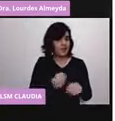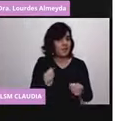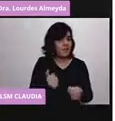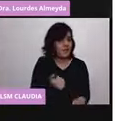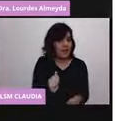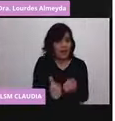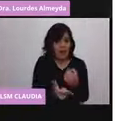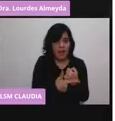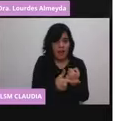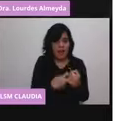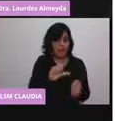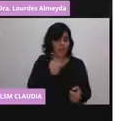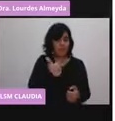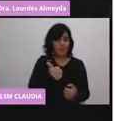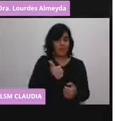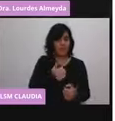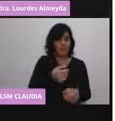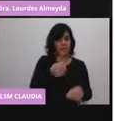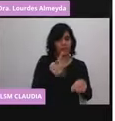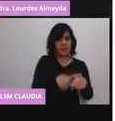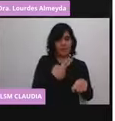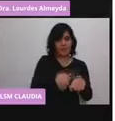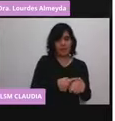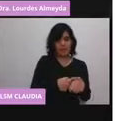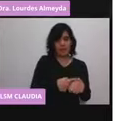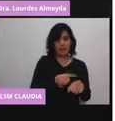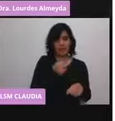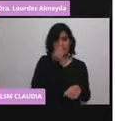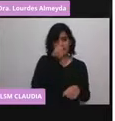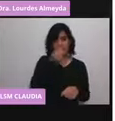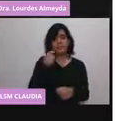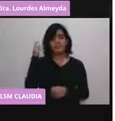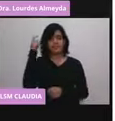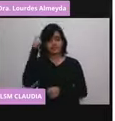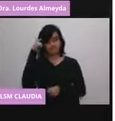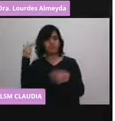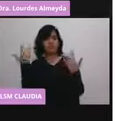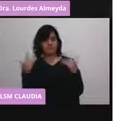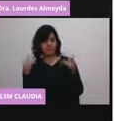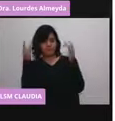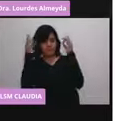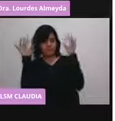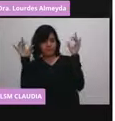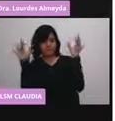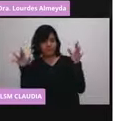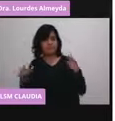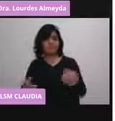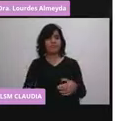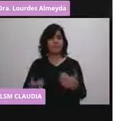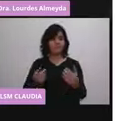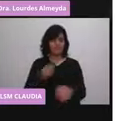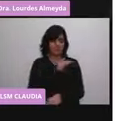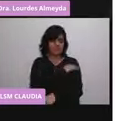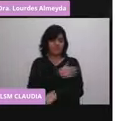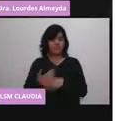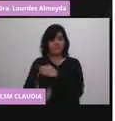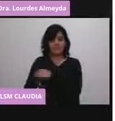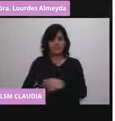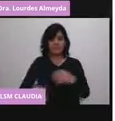alguna otra enfermedad respiratoria. Dolor de cabeza, dolor muscular, escalofríos, dolor en las